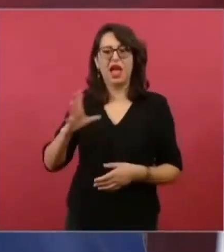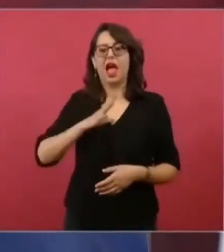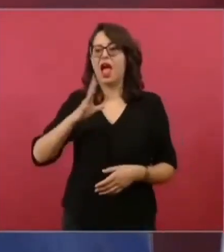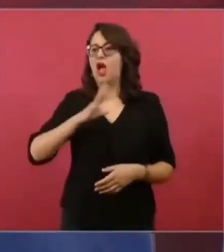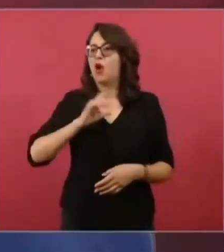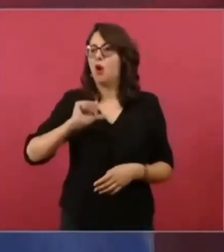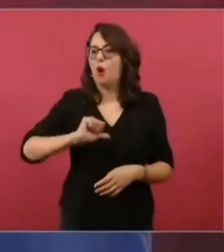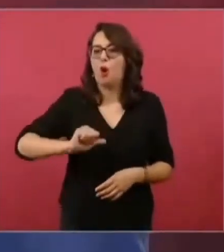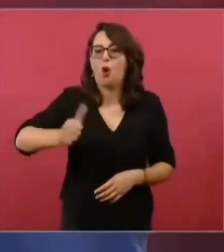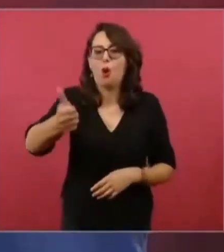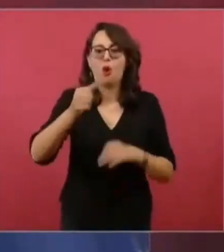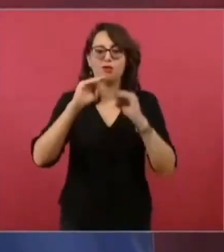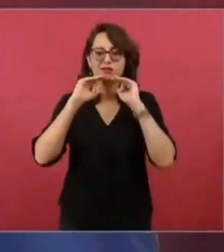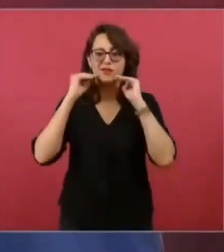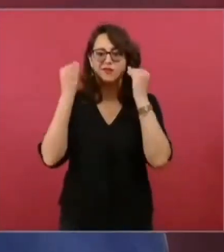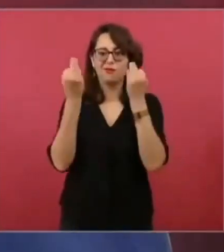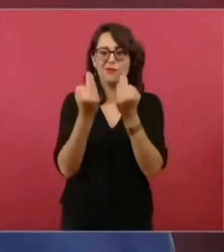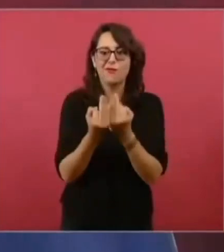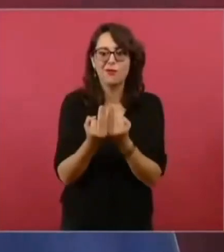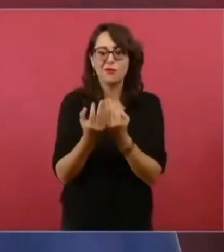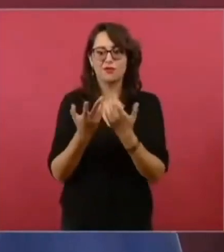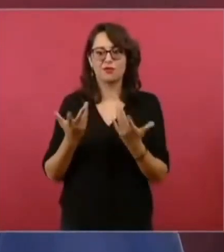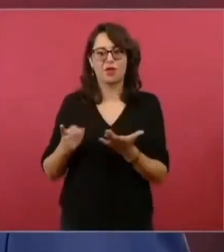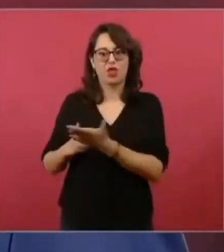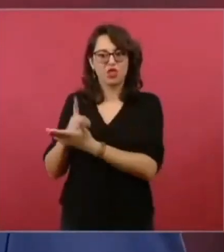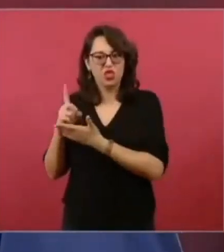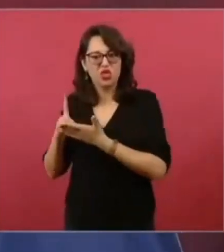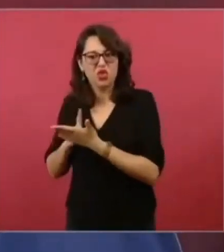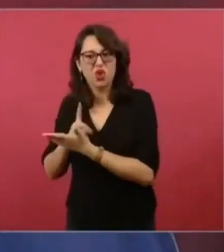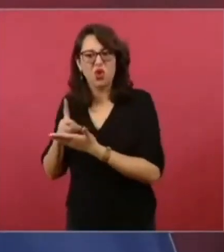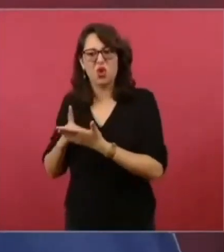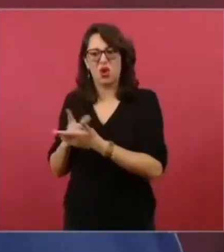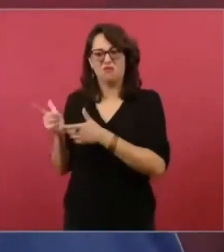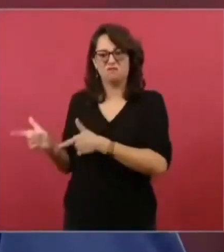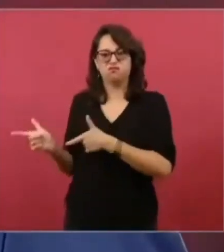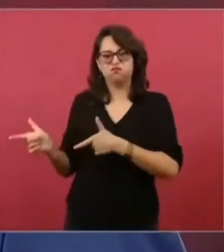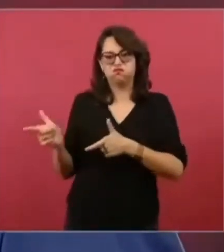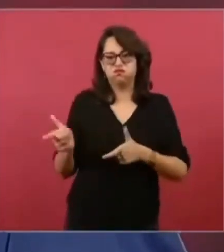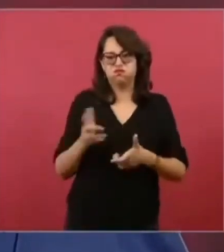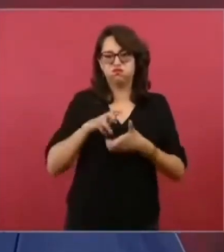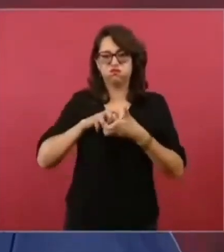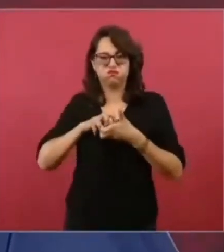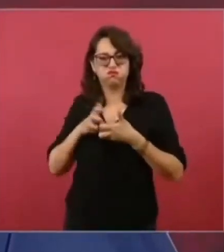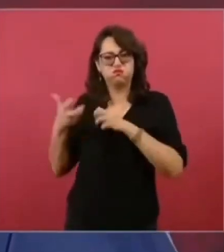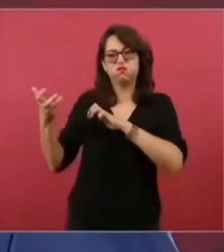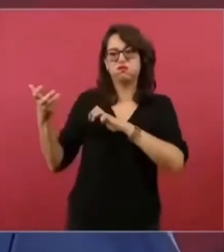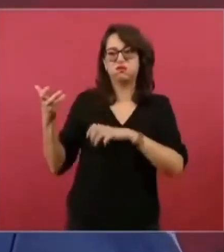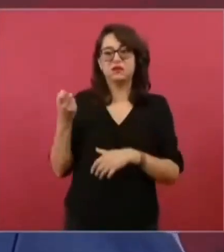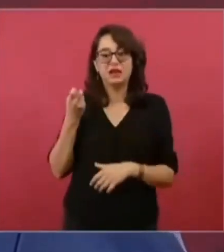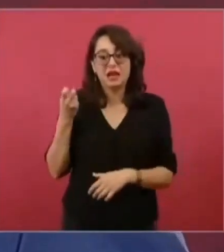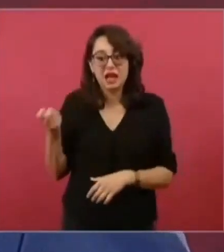droga, no es la violencia, no es el querer triunfar